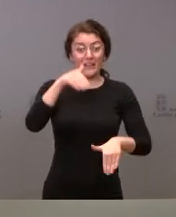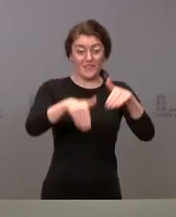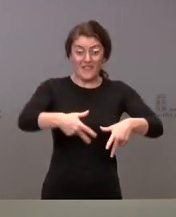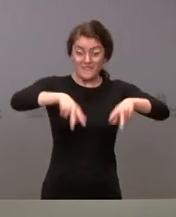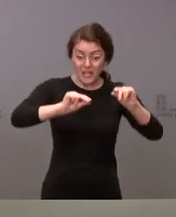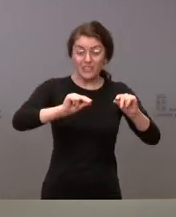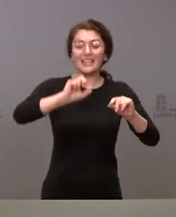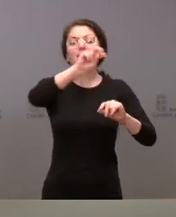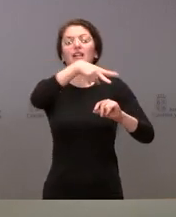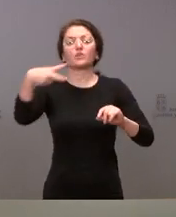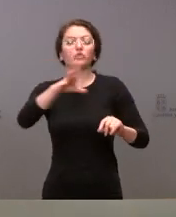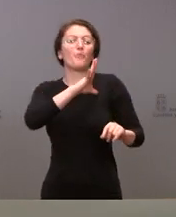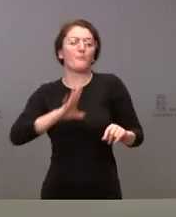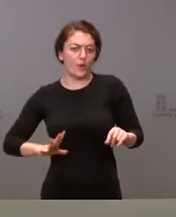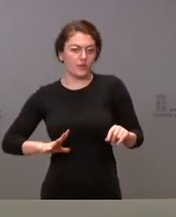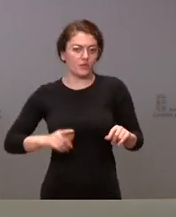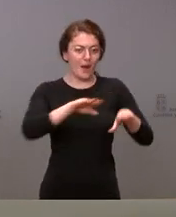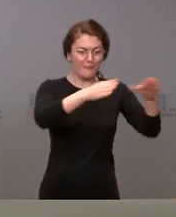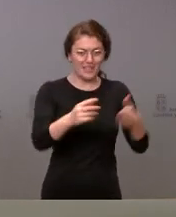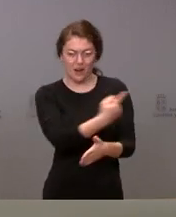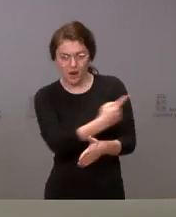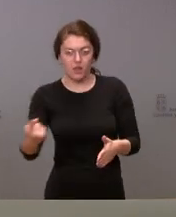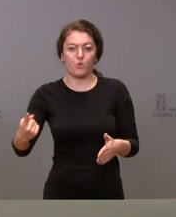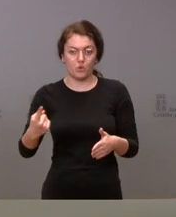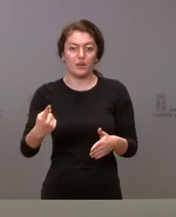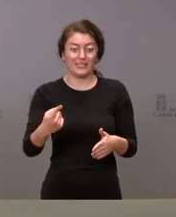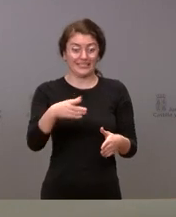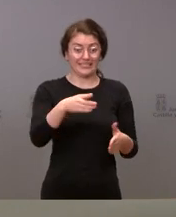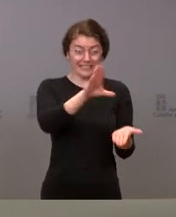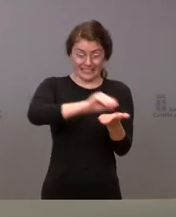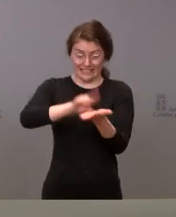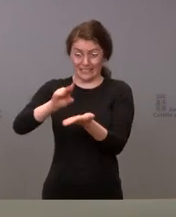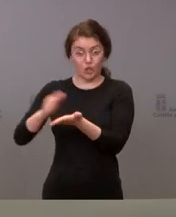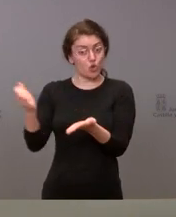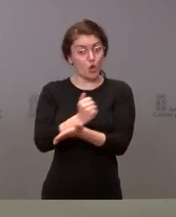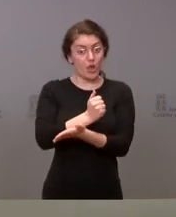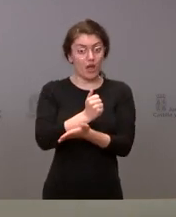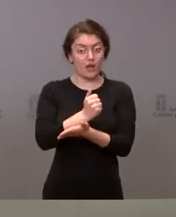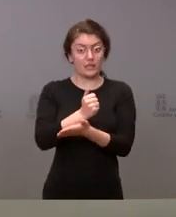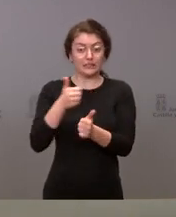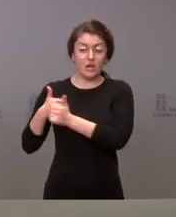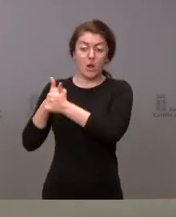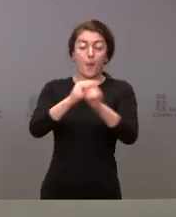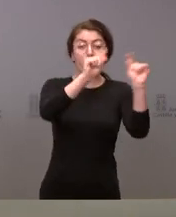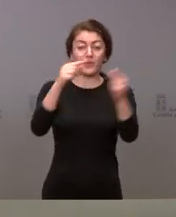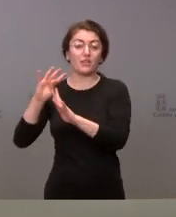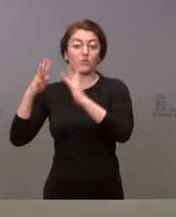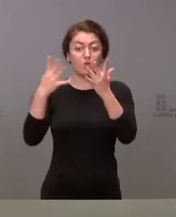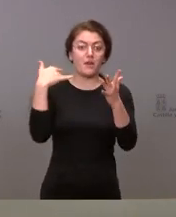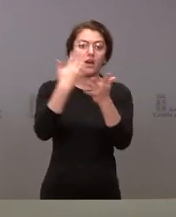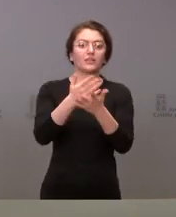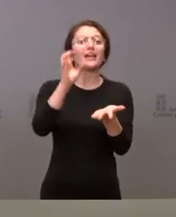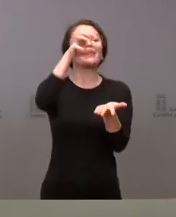resultados provisionales de cada mesa electoral. Toda esta información va a ser seguida en las nueve provincias y en un centro